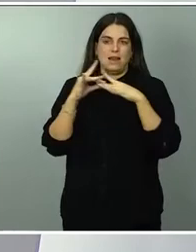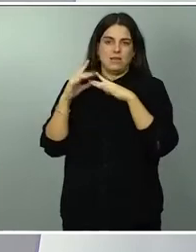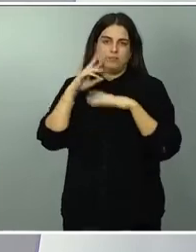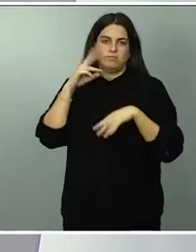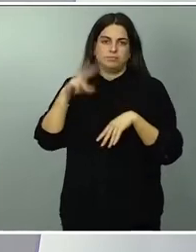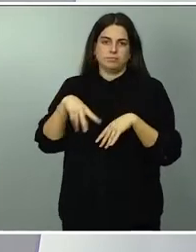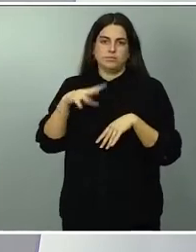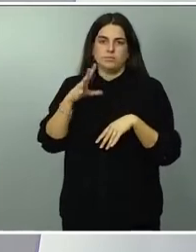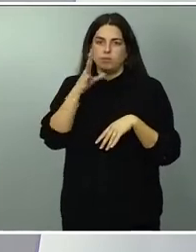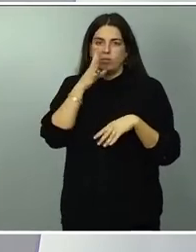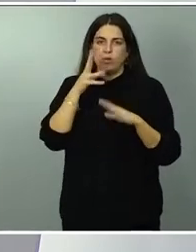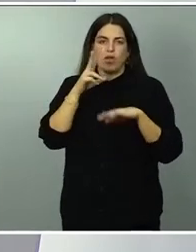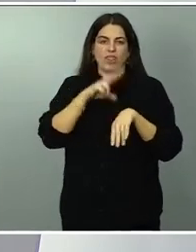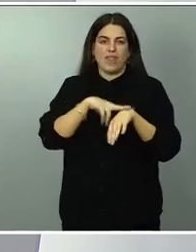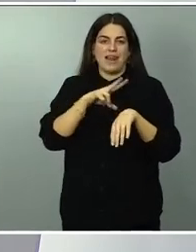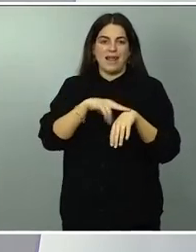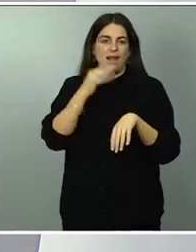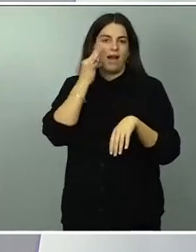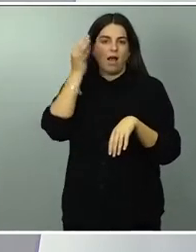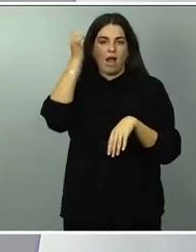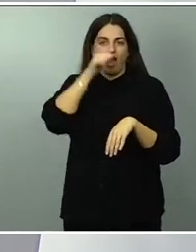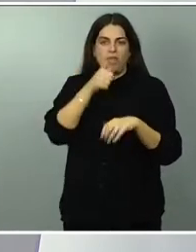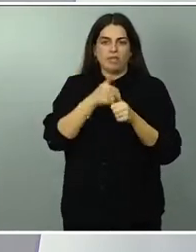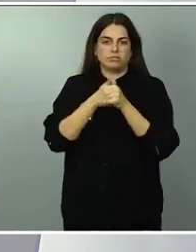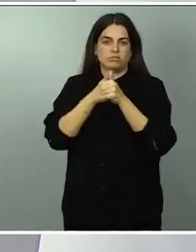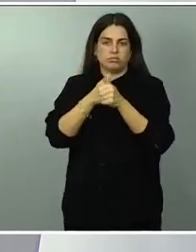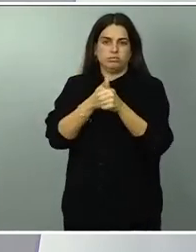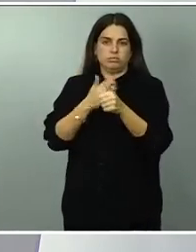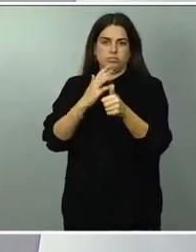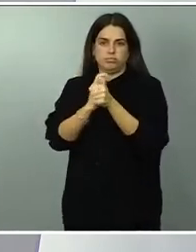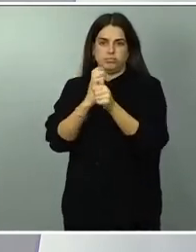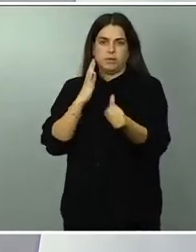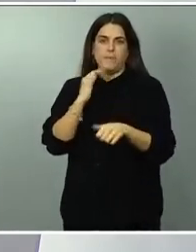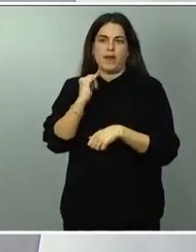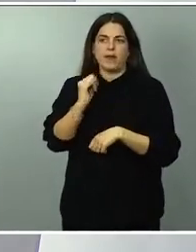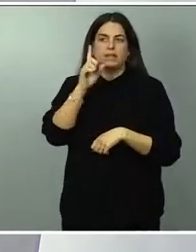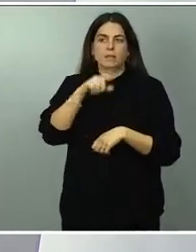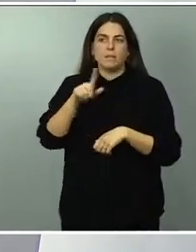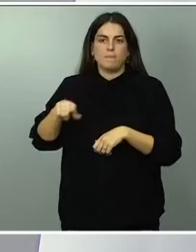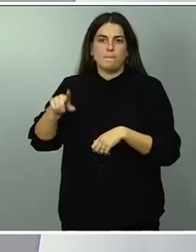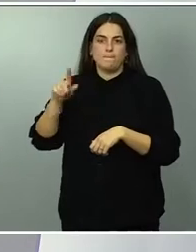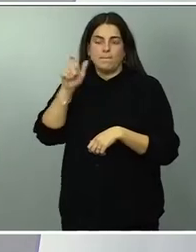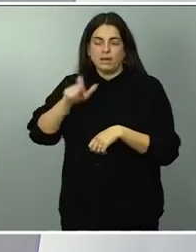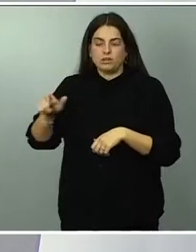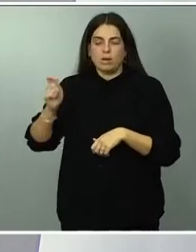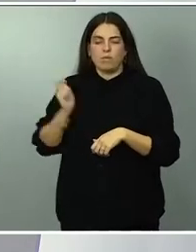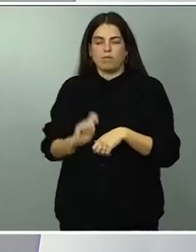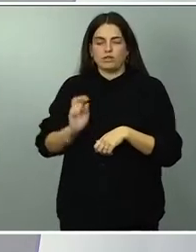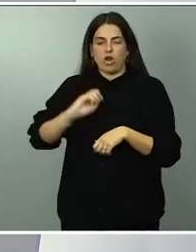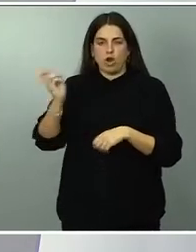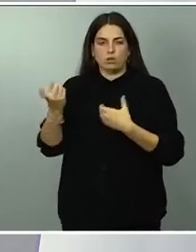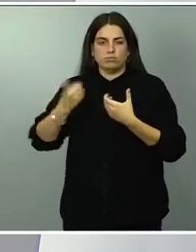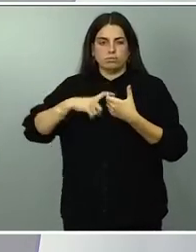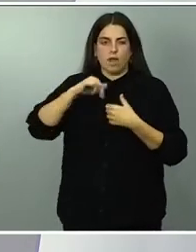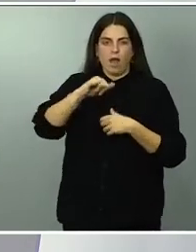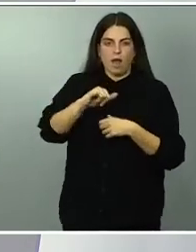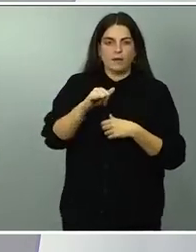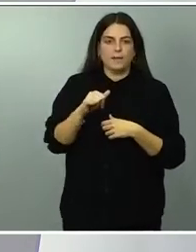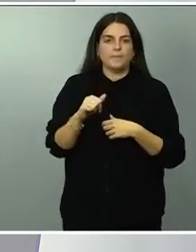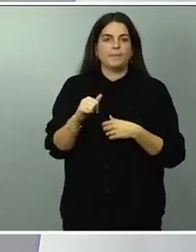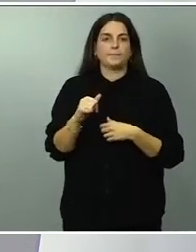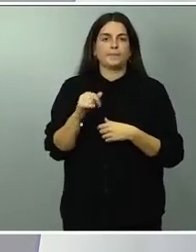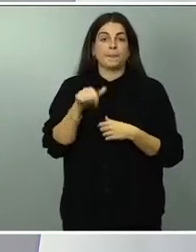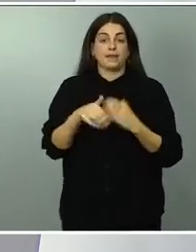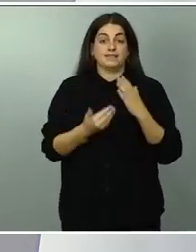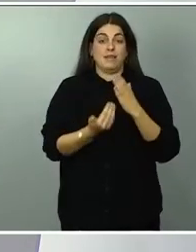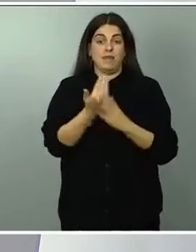delegados delegadas de parlamentarios la mayoría aunque también hay personas de otras profesiones que van a tener durante estas jornadas de trabajo